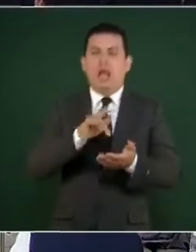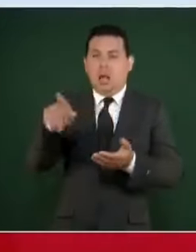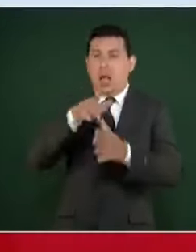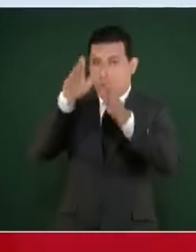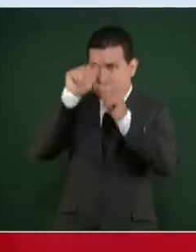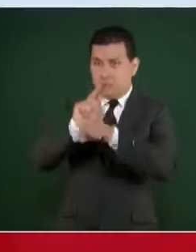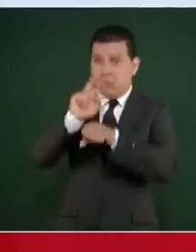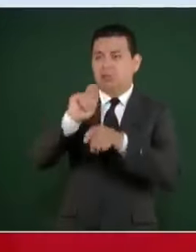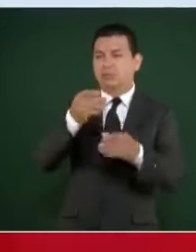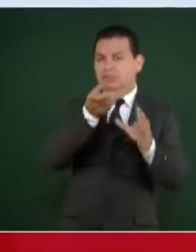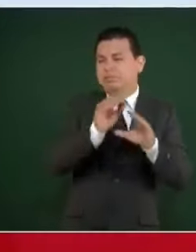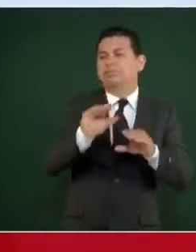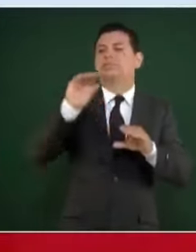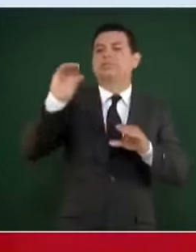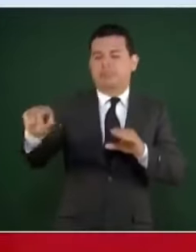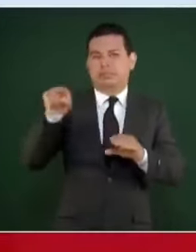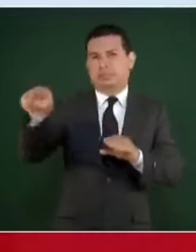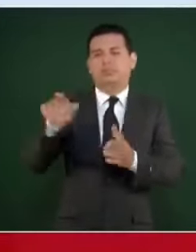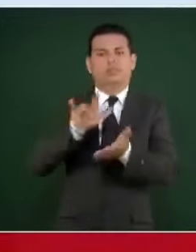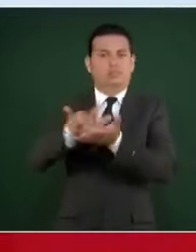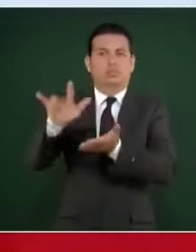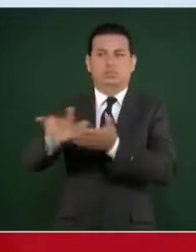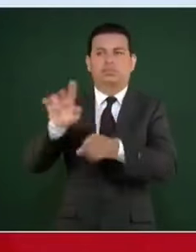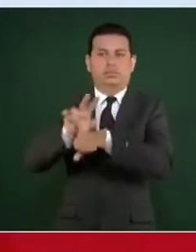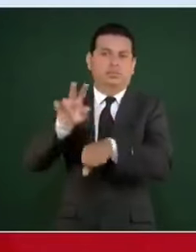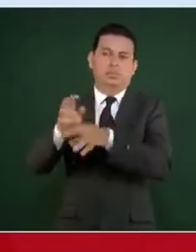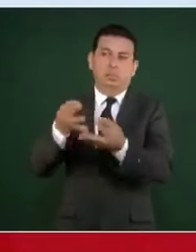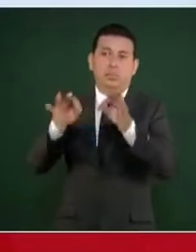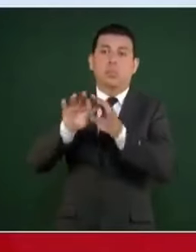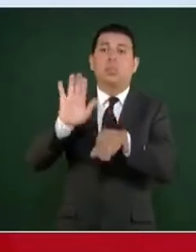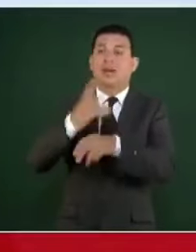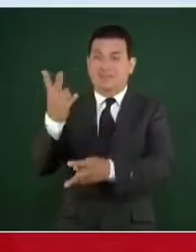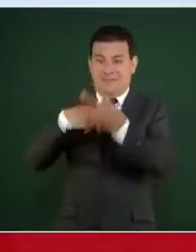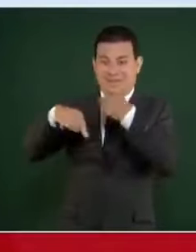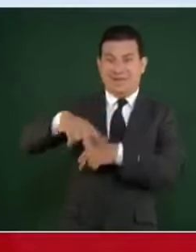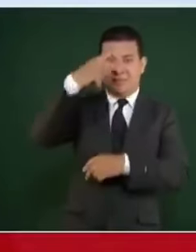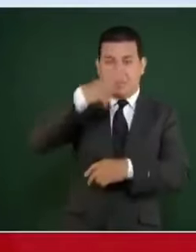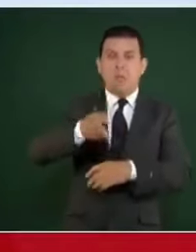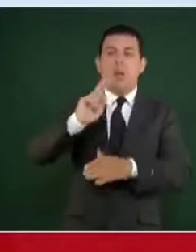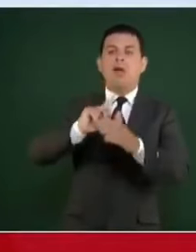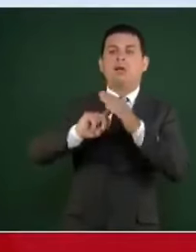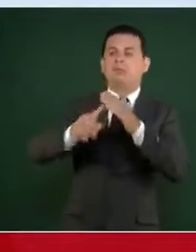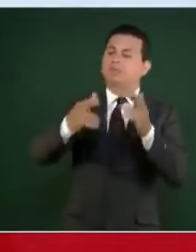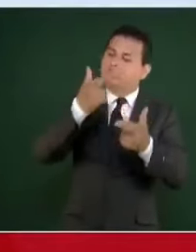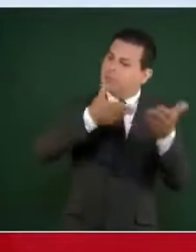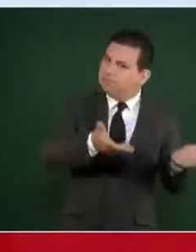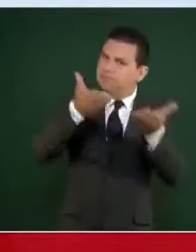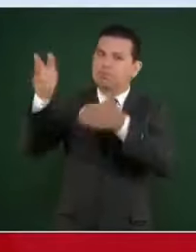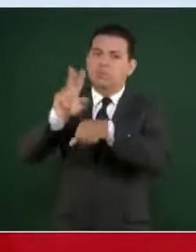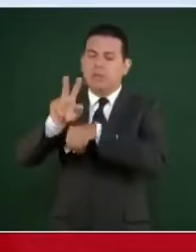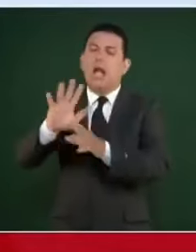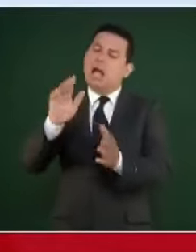un monto que le vamos a le estamos ya dando a los migrantes que regresan a venezuela les damos es un